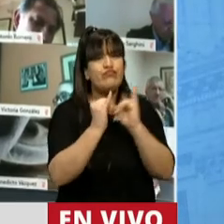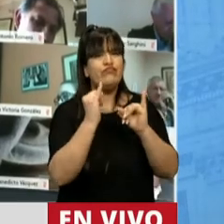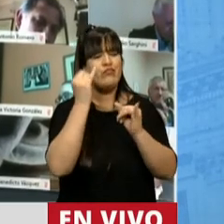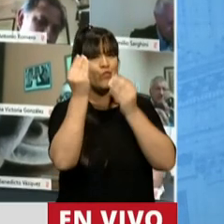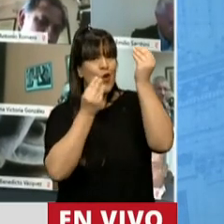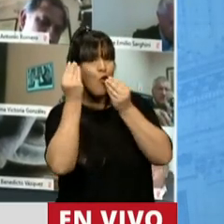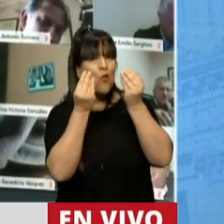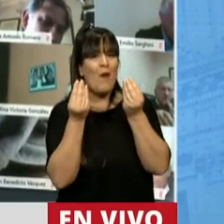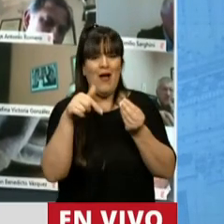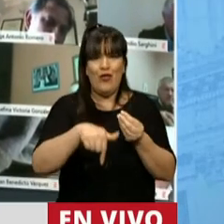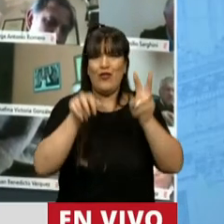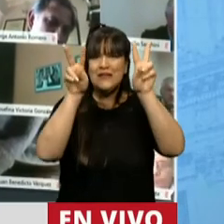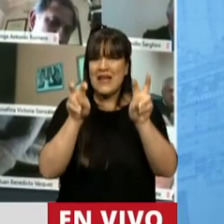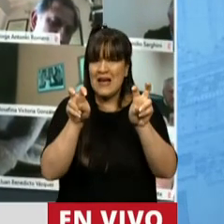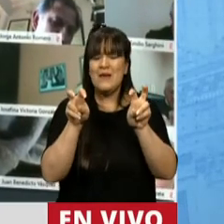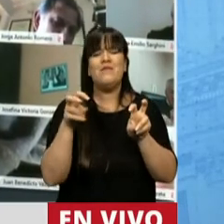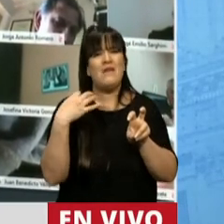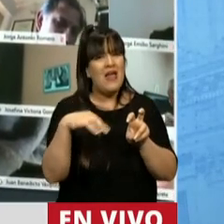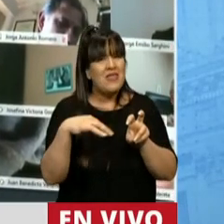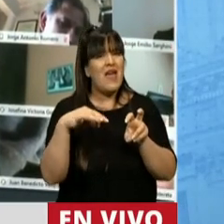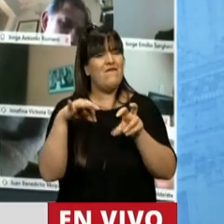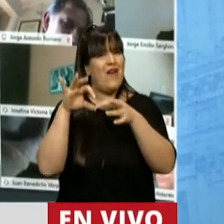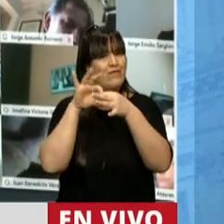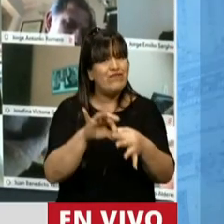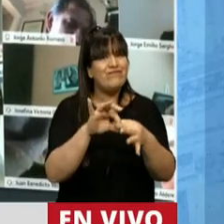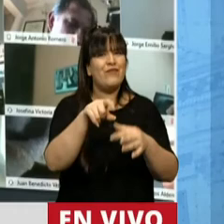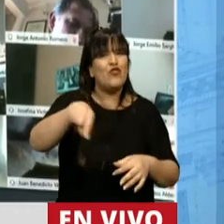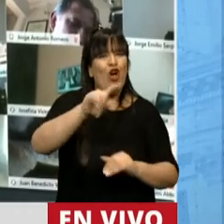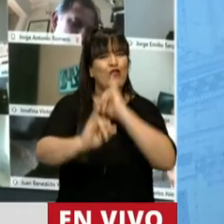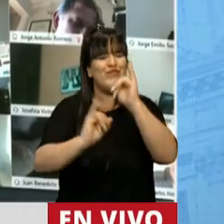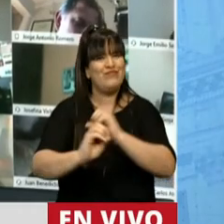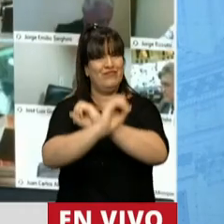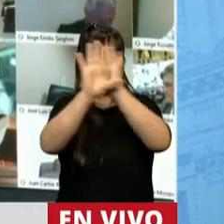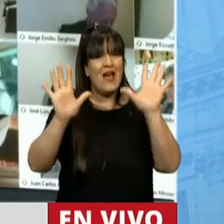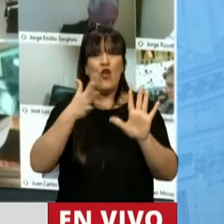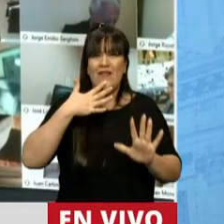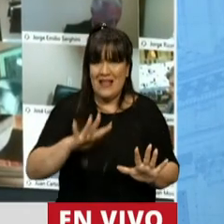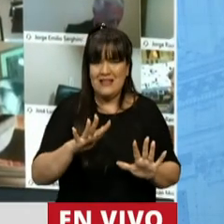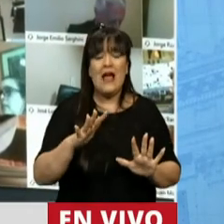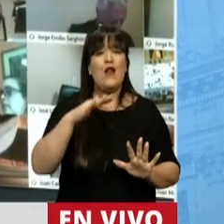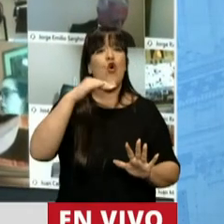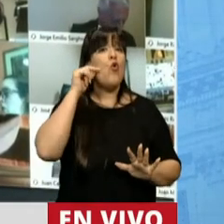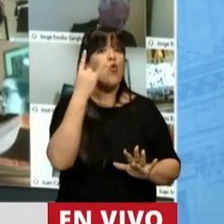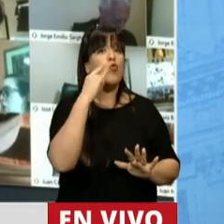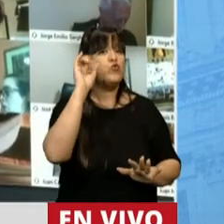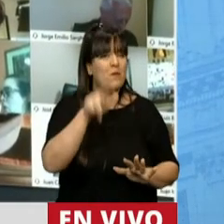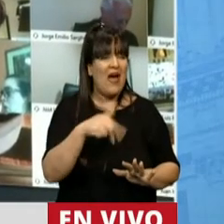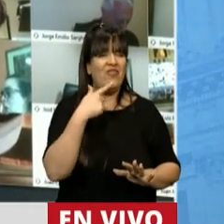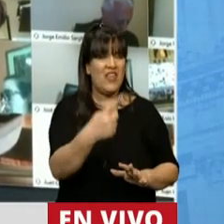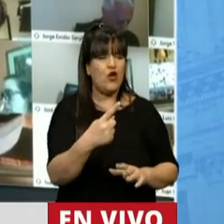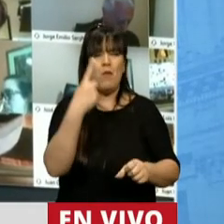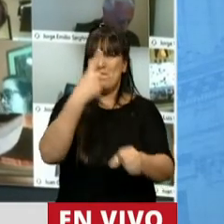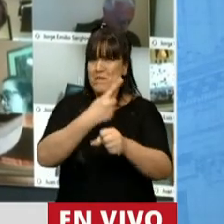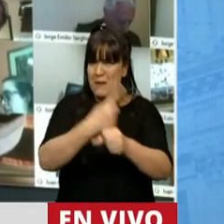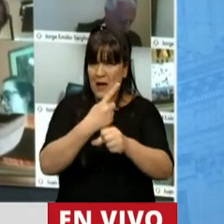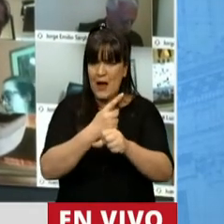preocupación porque este tema fuera adecuadamente entendido y puso énfasis en varias cosas. La primera de ellas